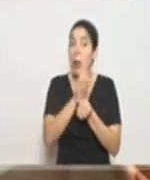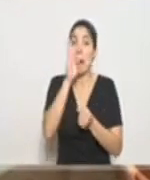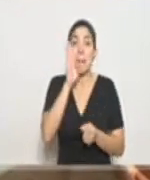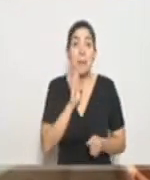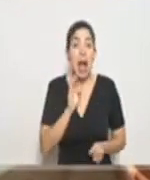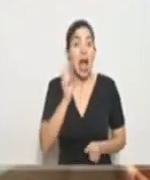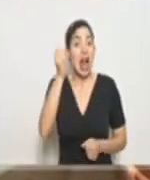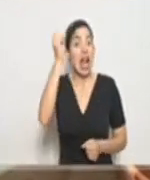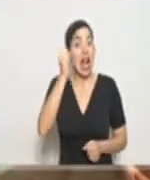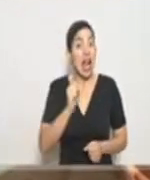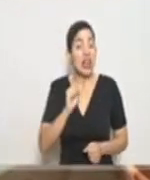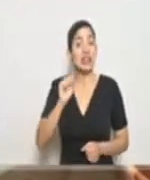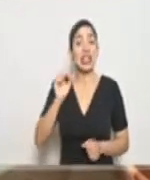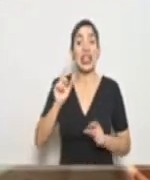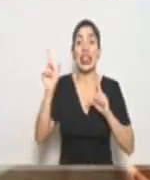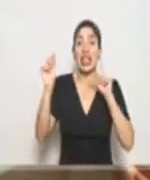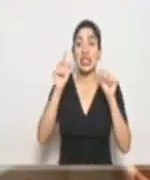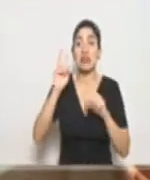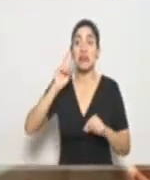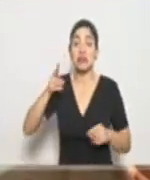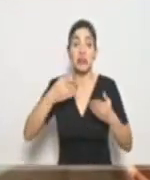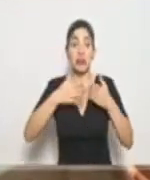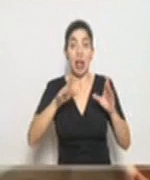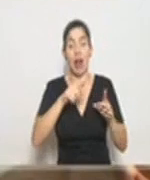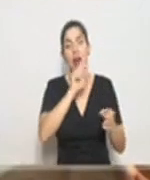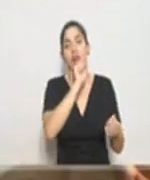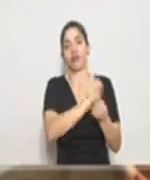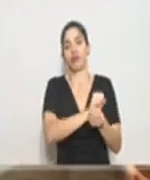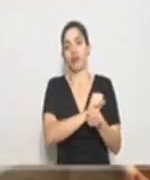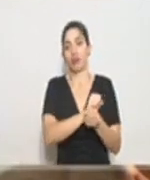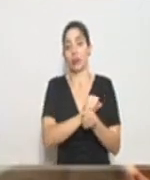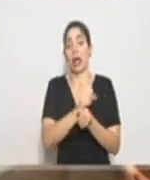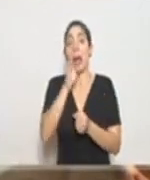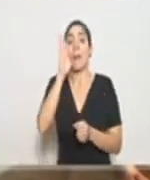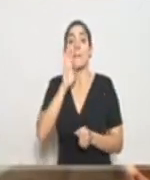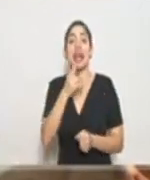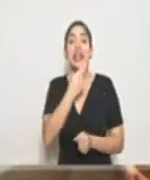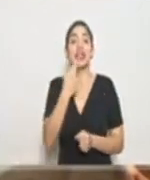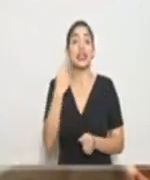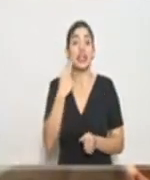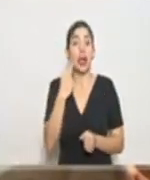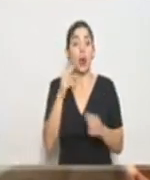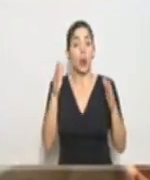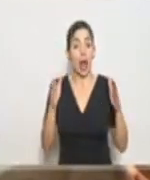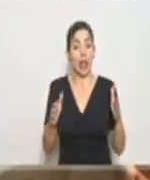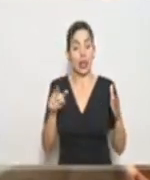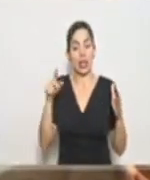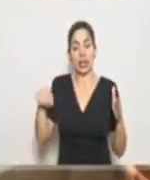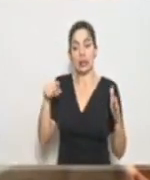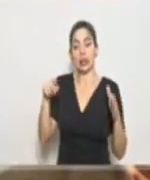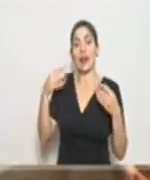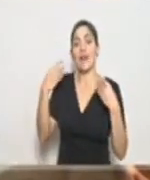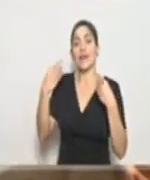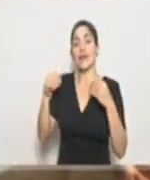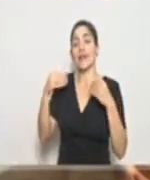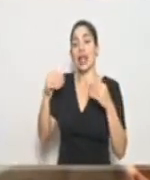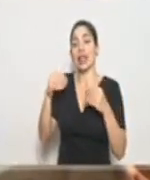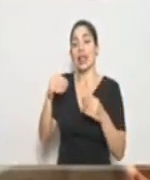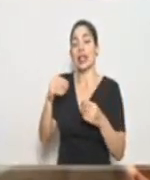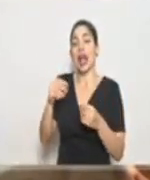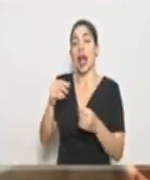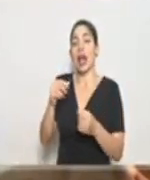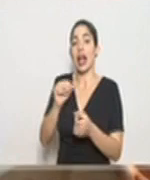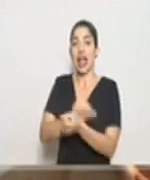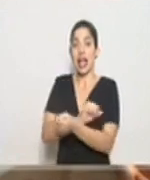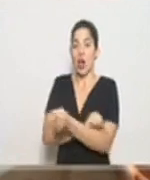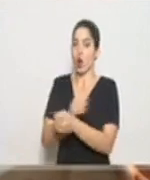casinos discotecas y en el tema de bares restaurantes cuando incumpla la medida con el tema de la venta de licor